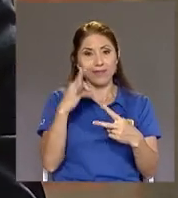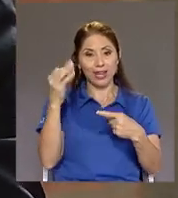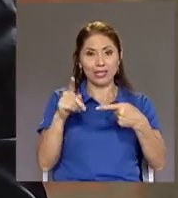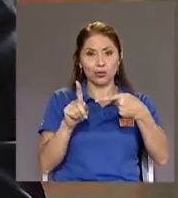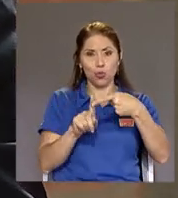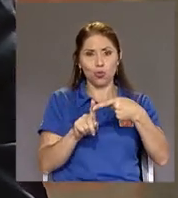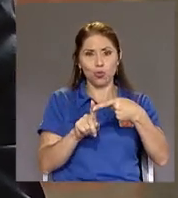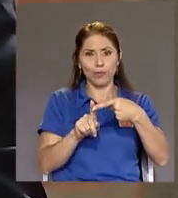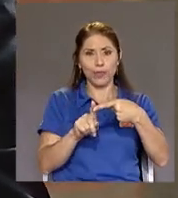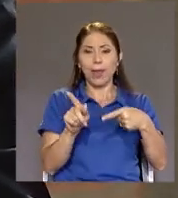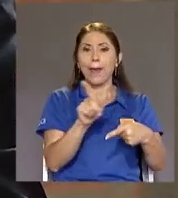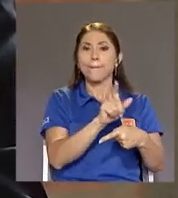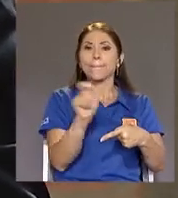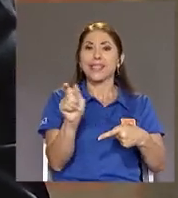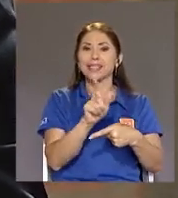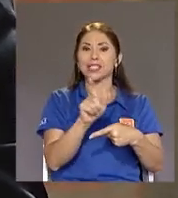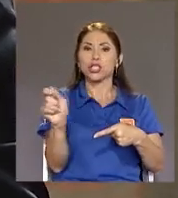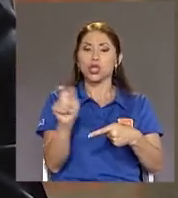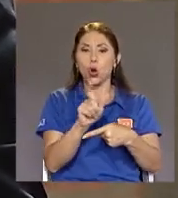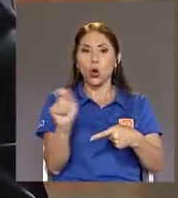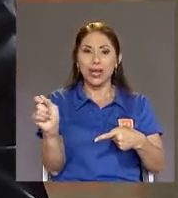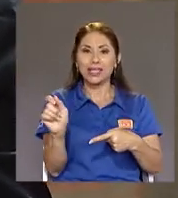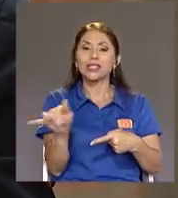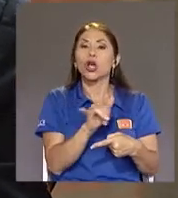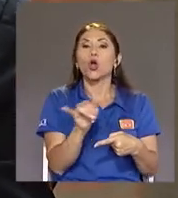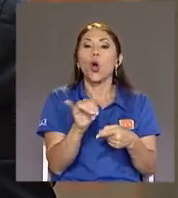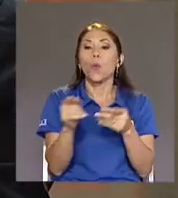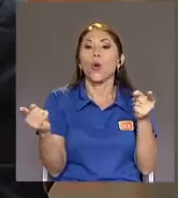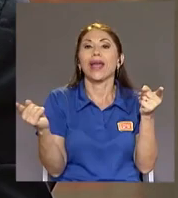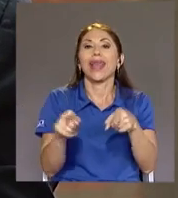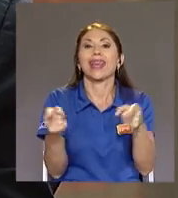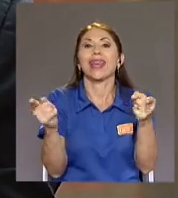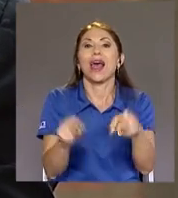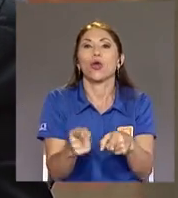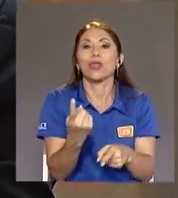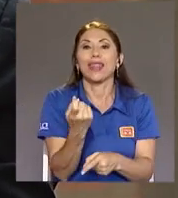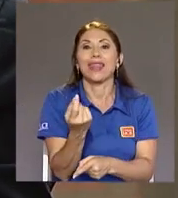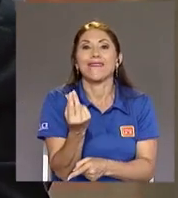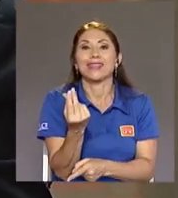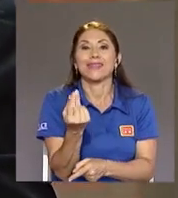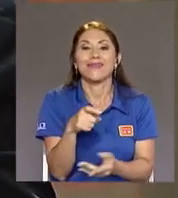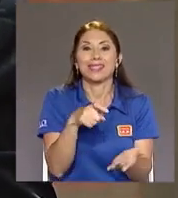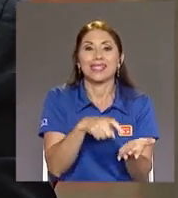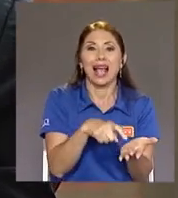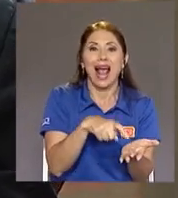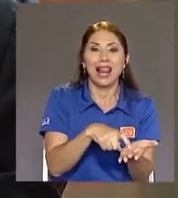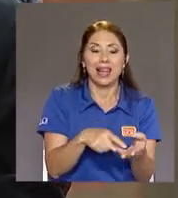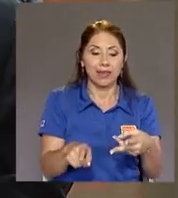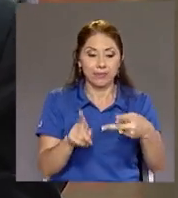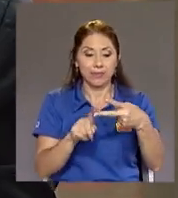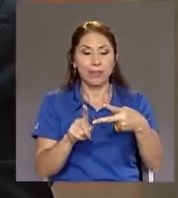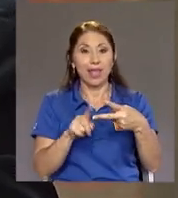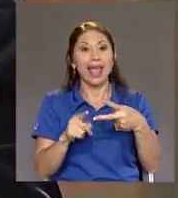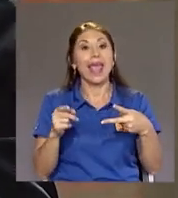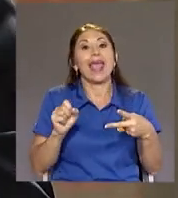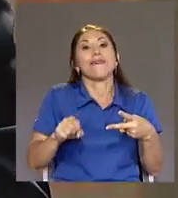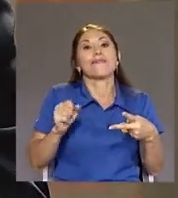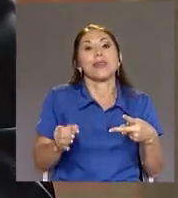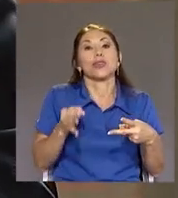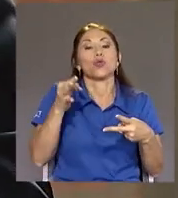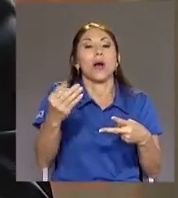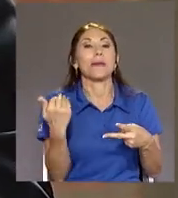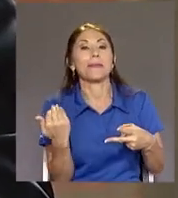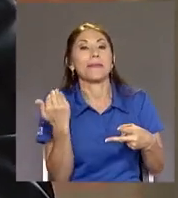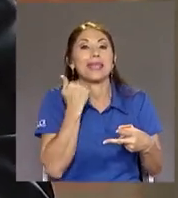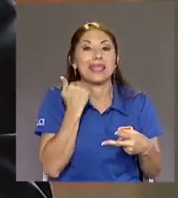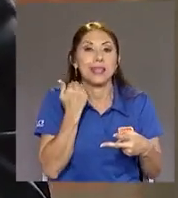pensiones Como generador De déficit fiscal Y las pensiones Como eventual Víctima De las consecuencias De un déficit fiscal Bueno